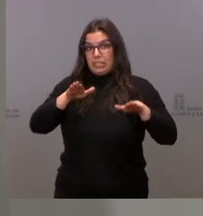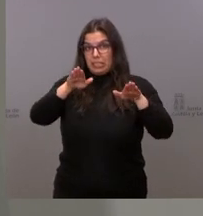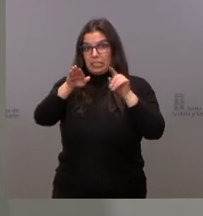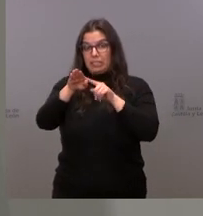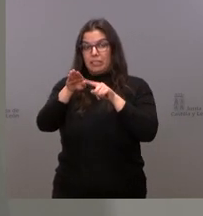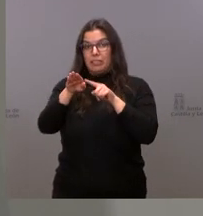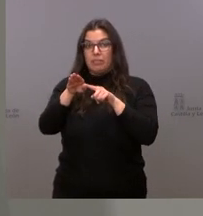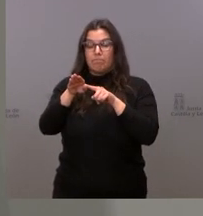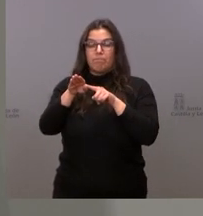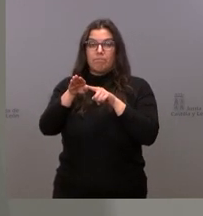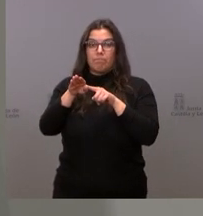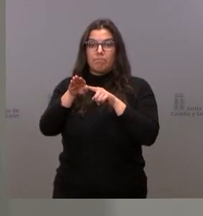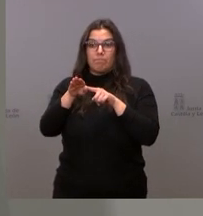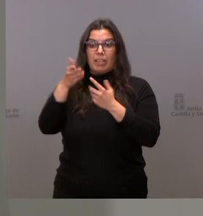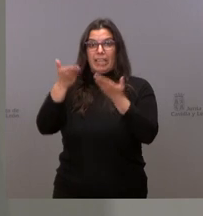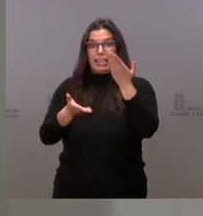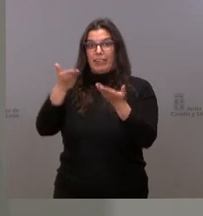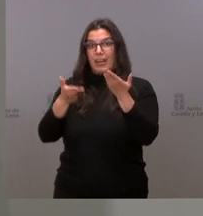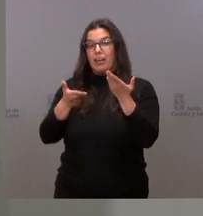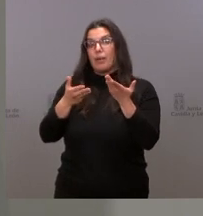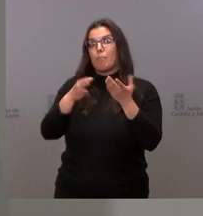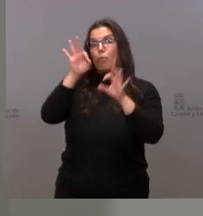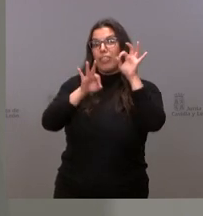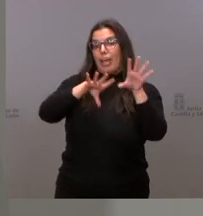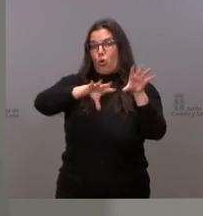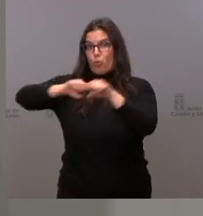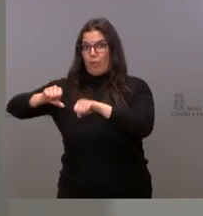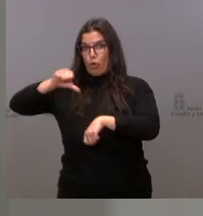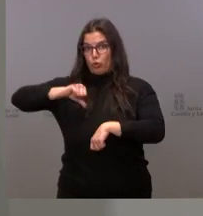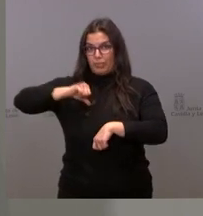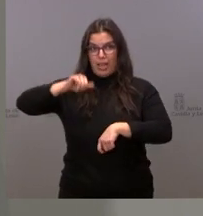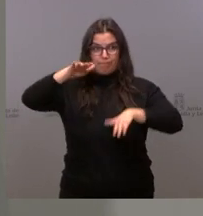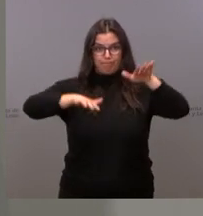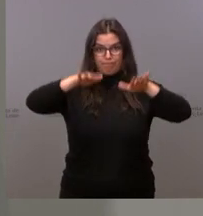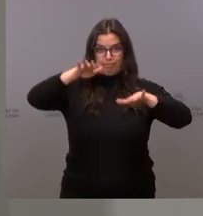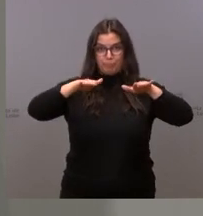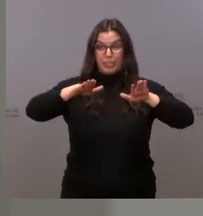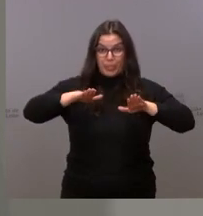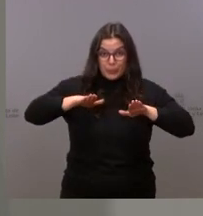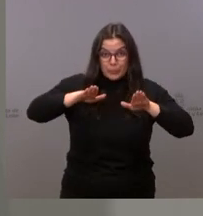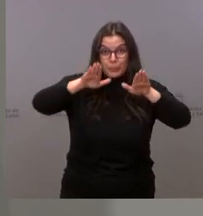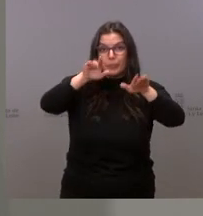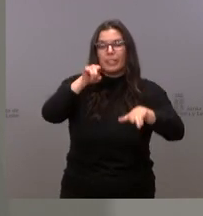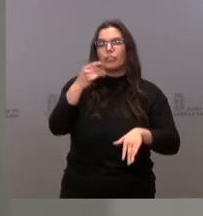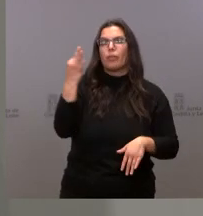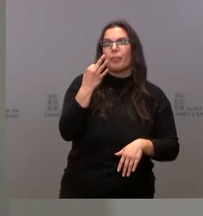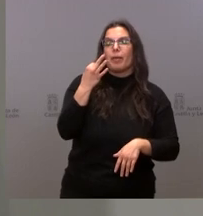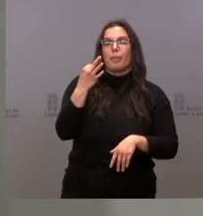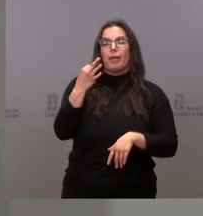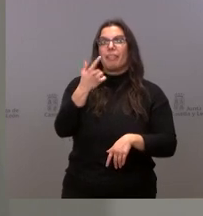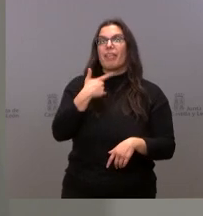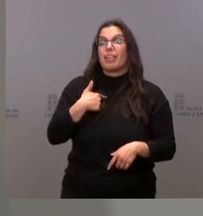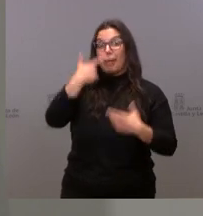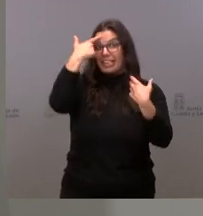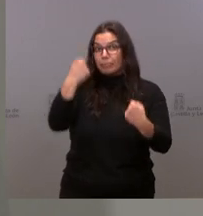grado de saturación hospitalaria que tenemos. Y eso es lo que tienen que hacer y lo que nos tienen que proponer los